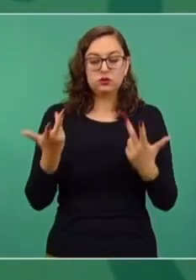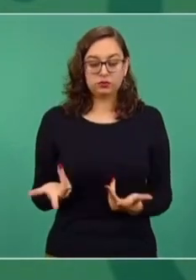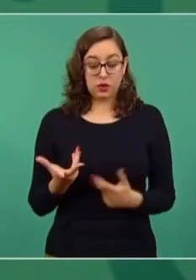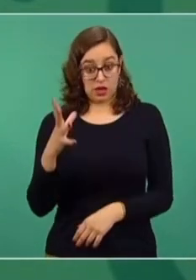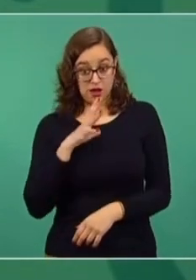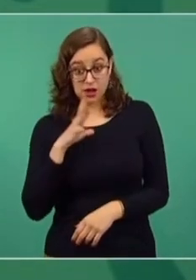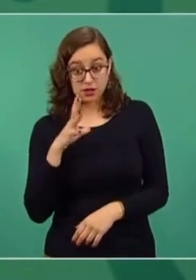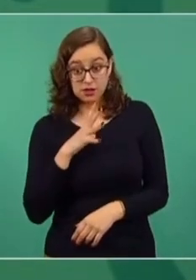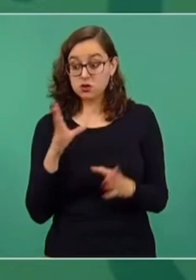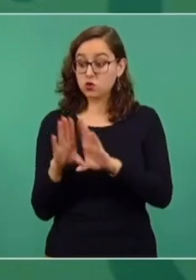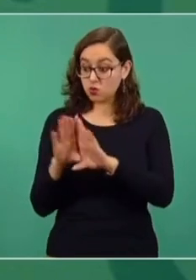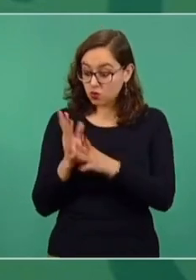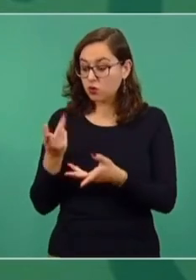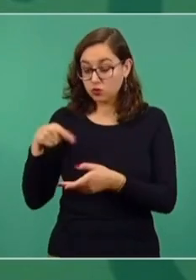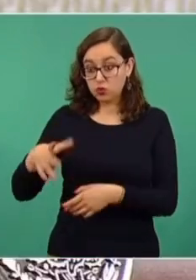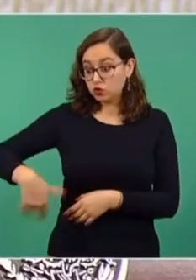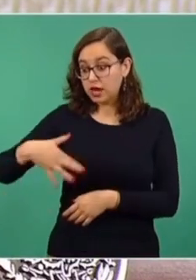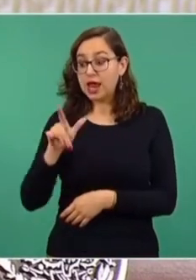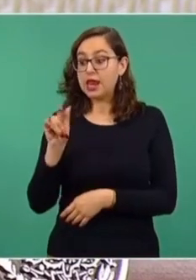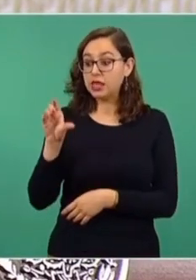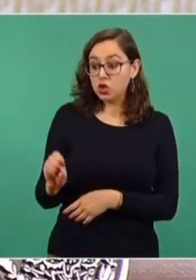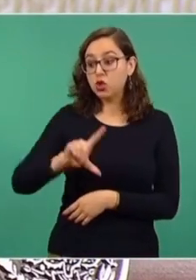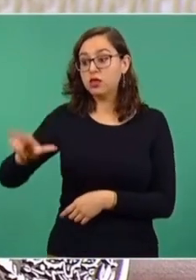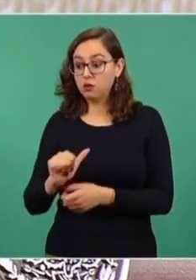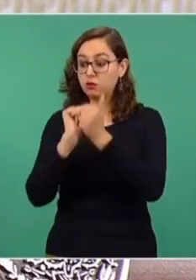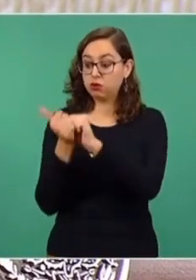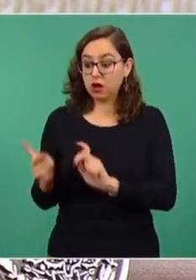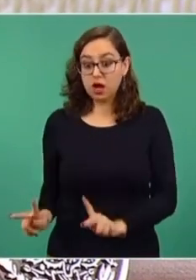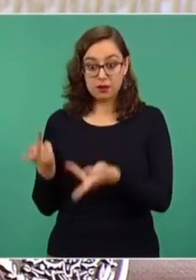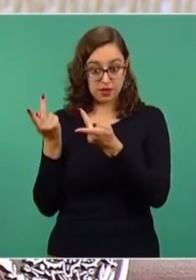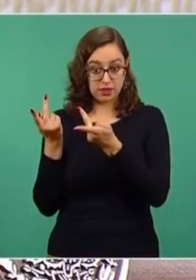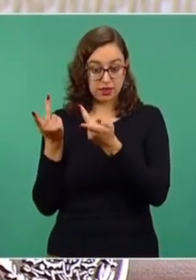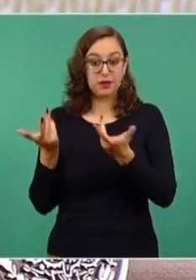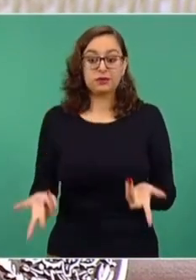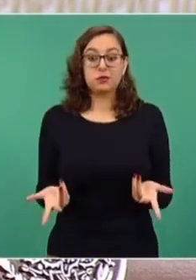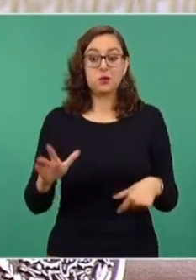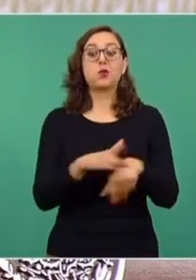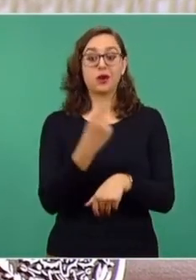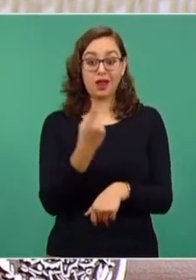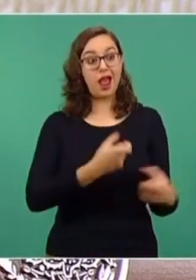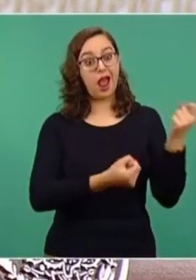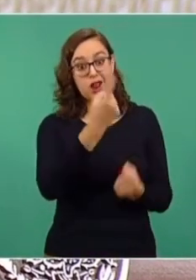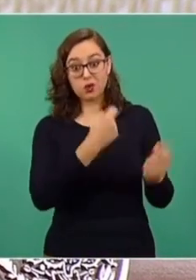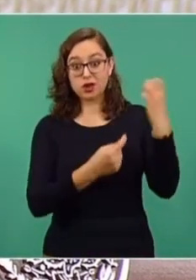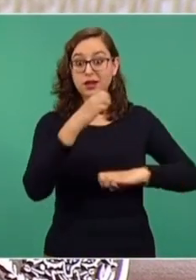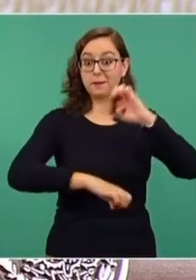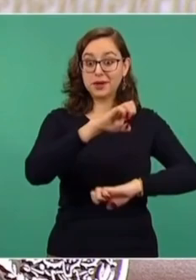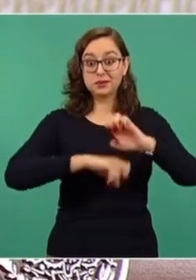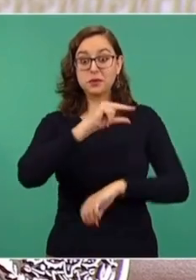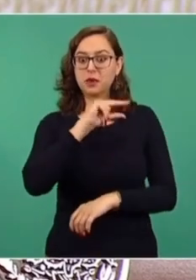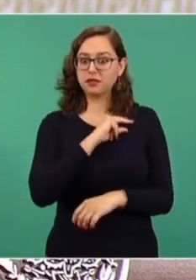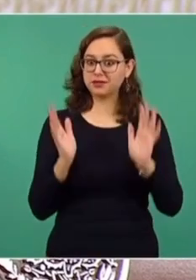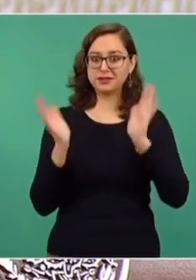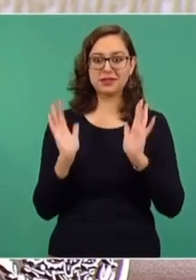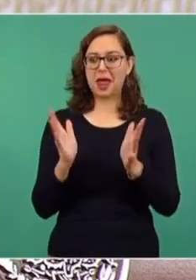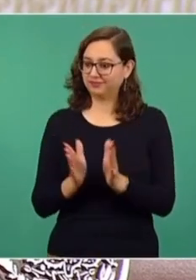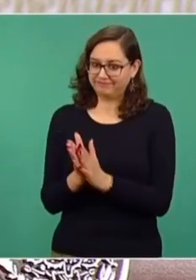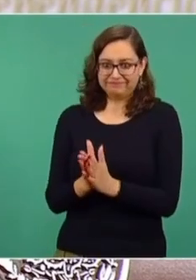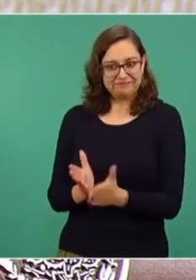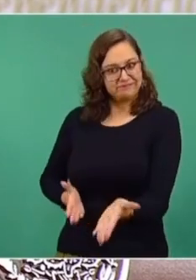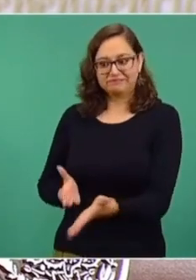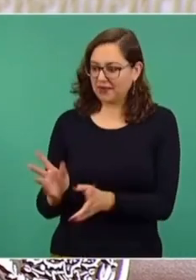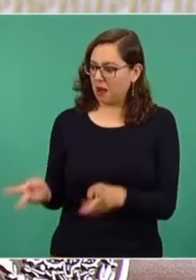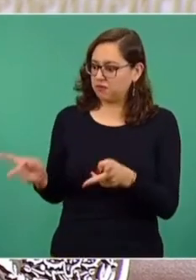exploración y de explotación del litio, porque está hablando de que ya hay empresas extranjeras que van a hacer compras y ya di la instrucción de que no se autorice